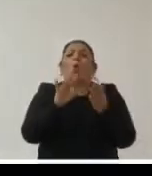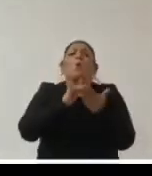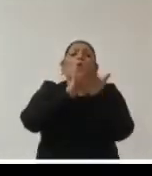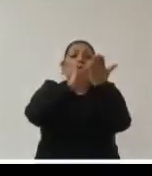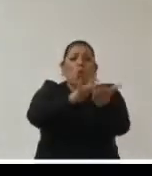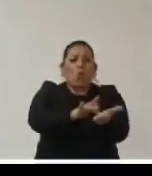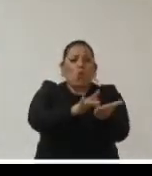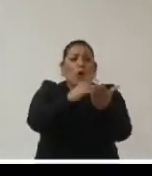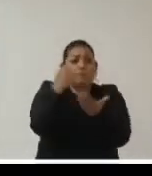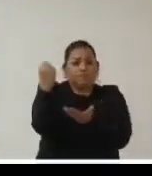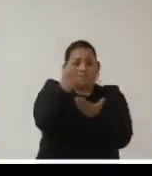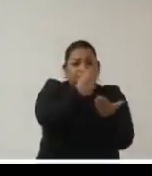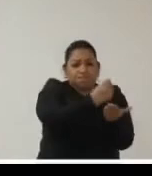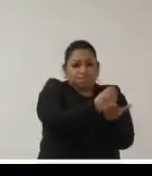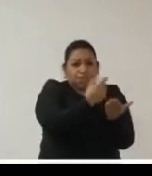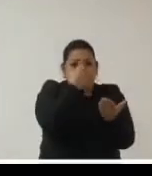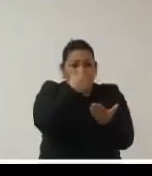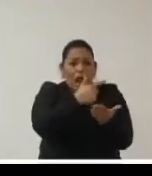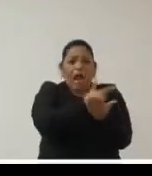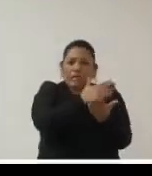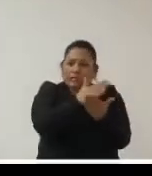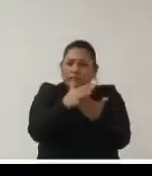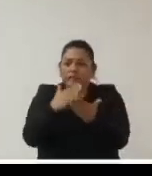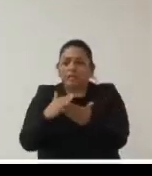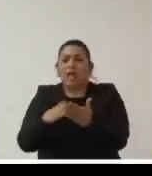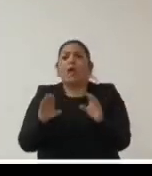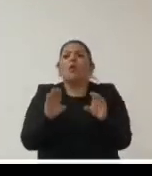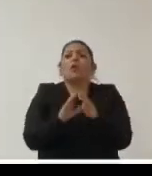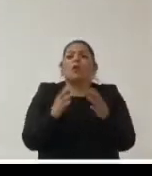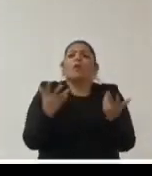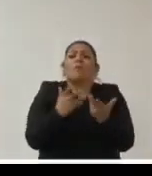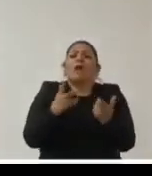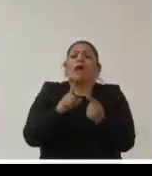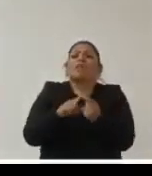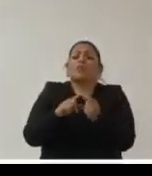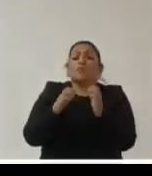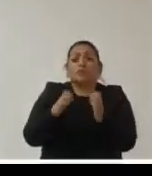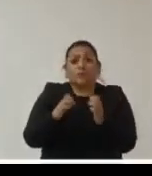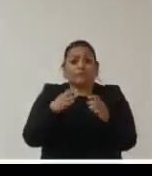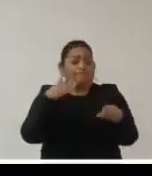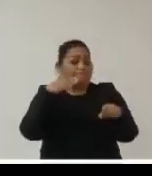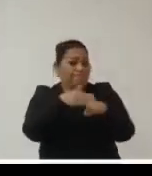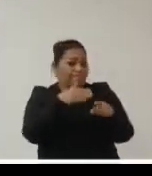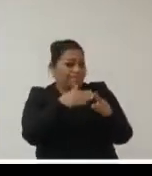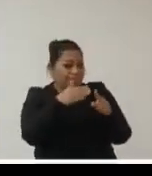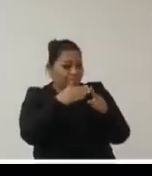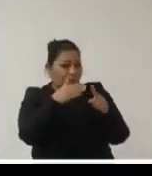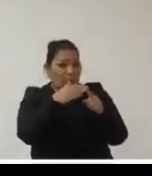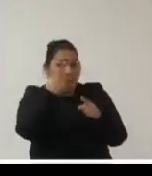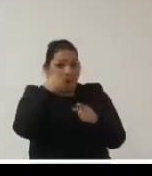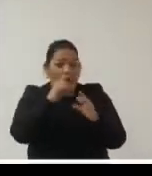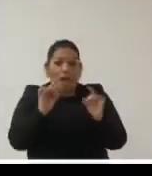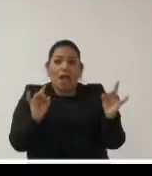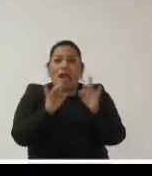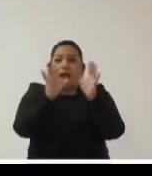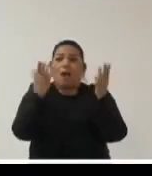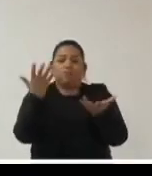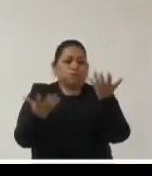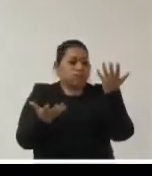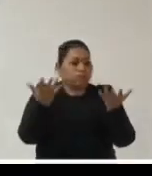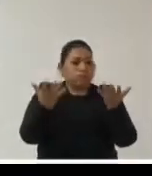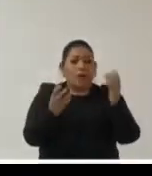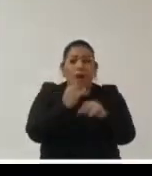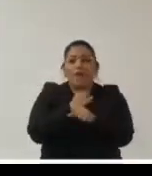extraordinarios cómo se adquirieron bienes y servicios poner especificaciones claras para que pueda ser comparable